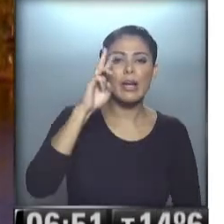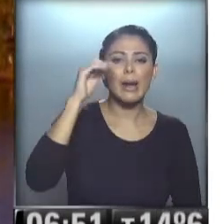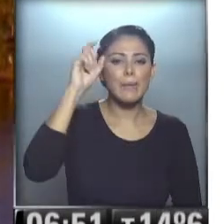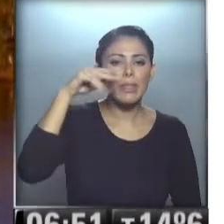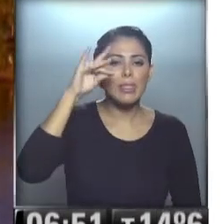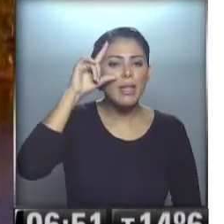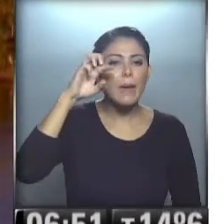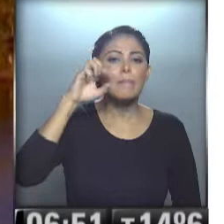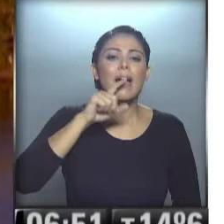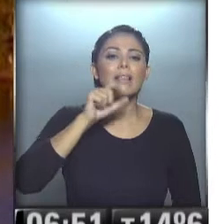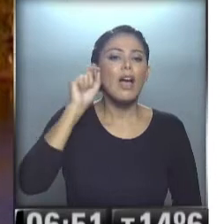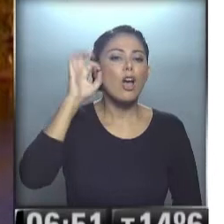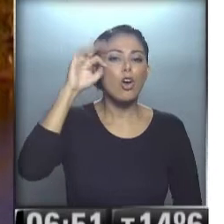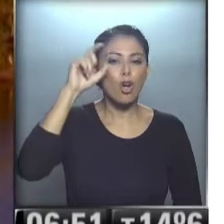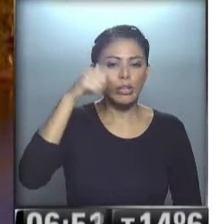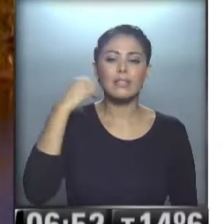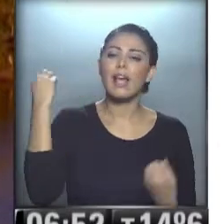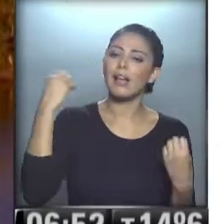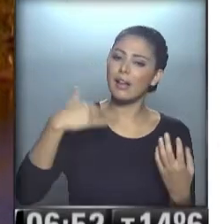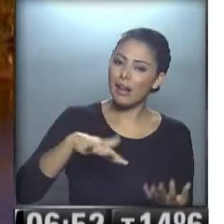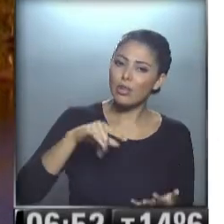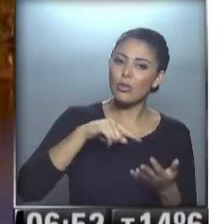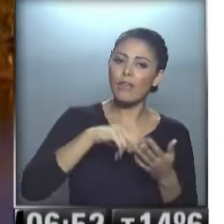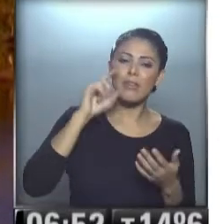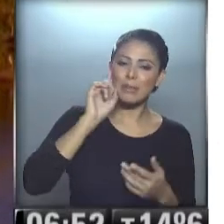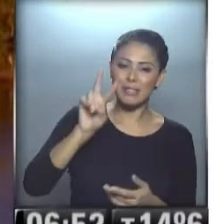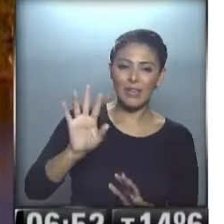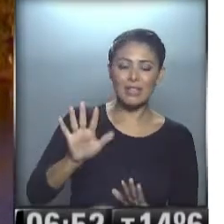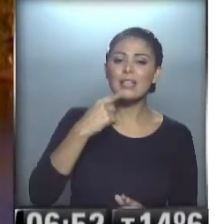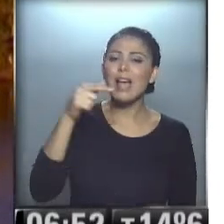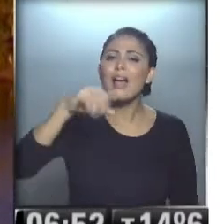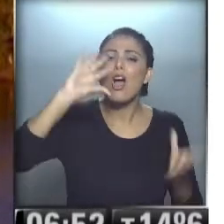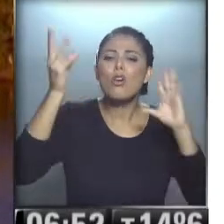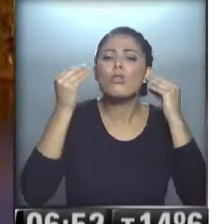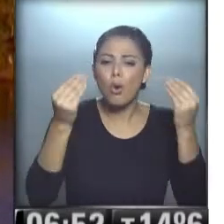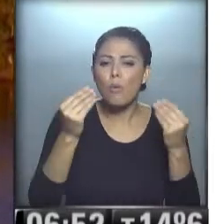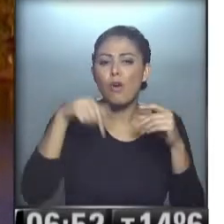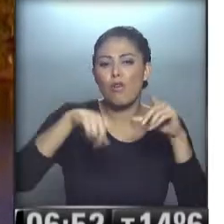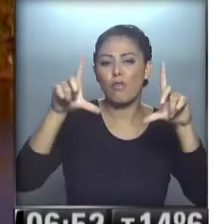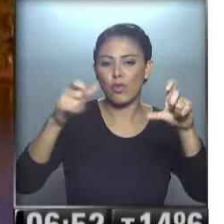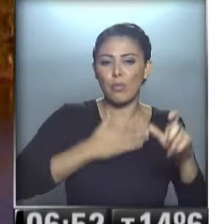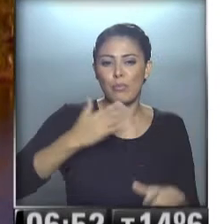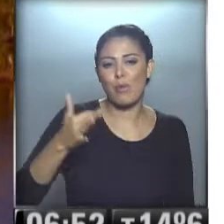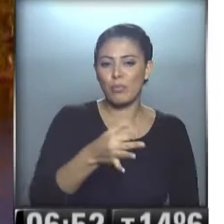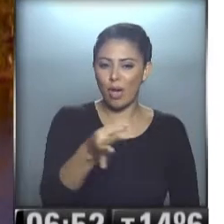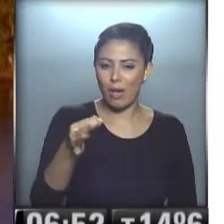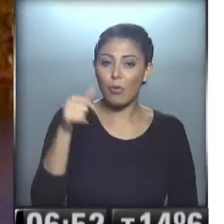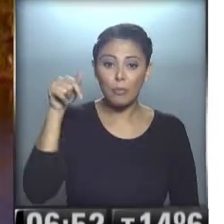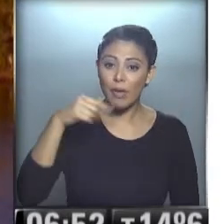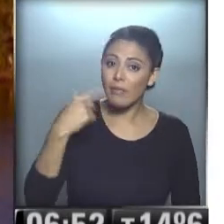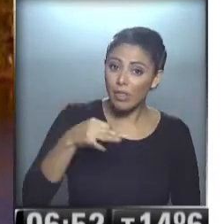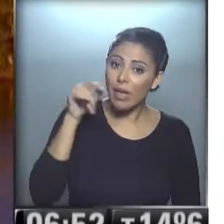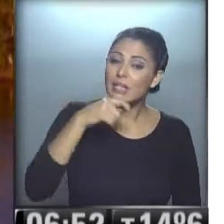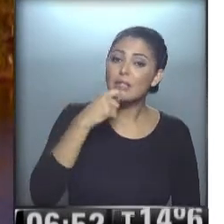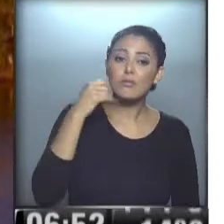claro... ...esta es la imagen que uno tiene desde Viedma... ...¿cómo va a estar el tiempo por acá? ...te dejo la foto de mi pueblo... ...esta es la imagen, es la postal